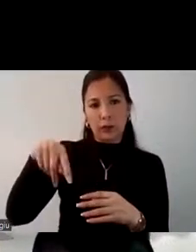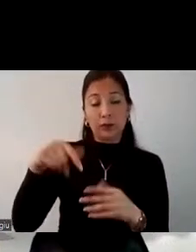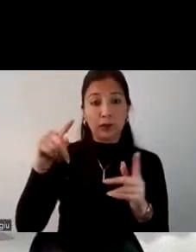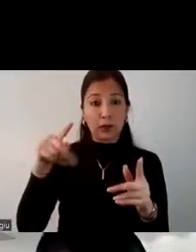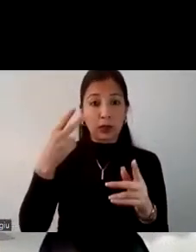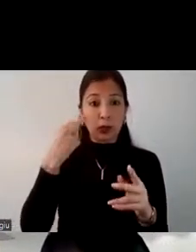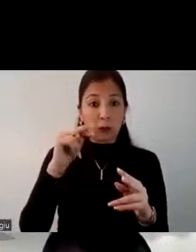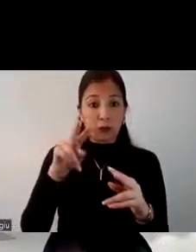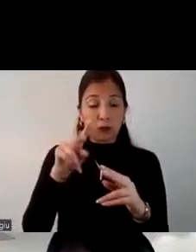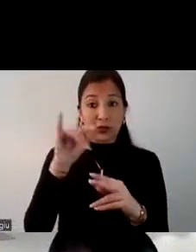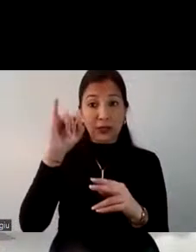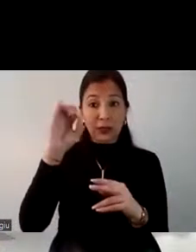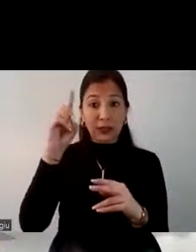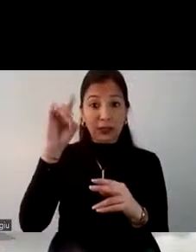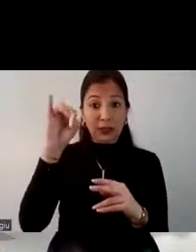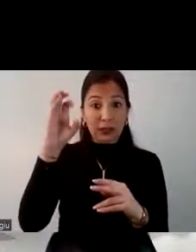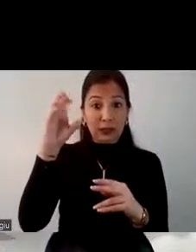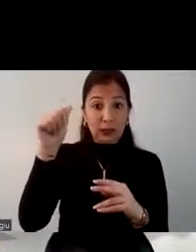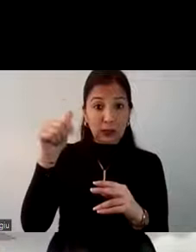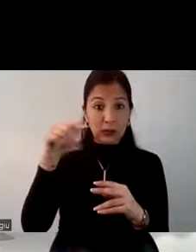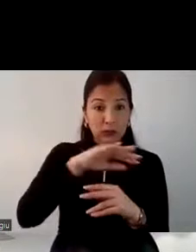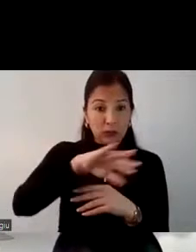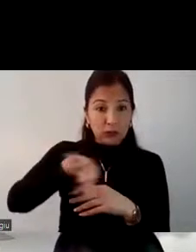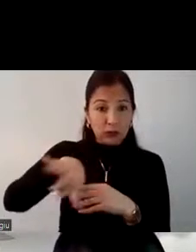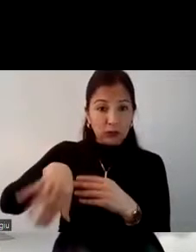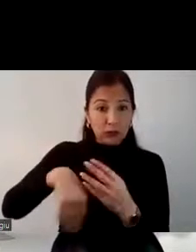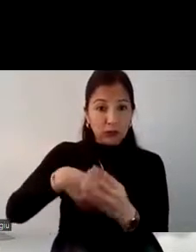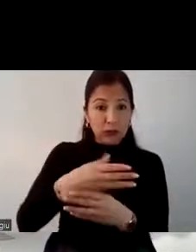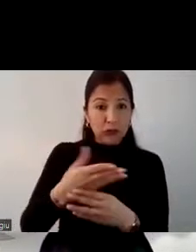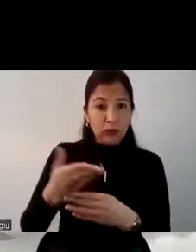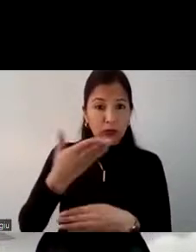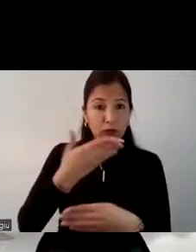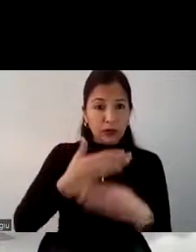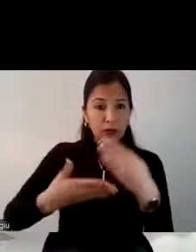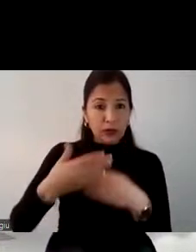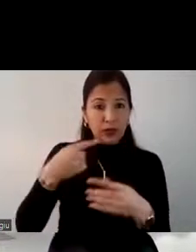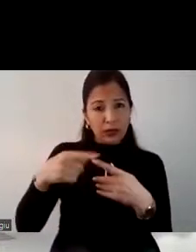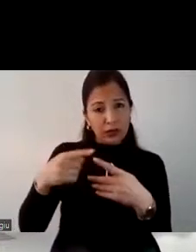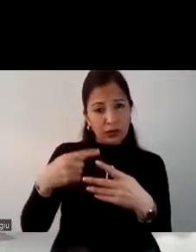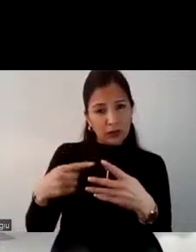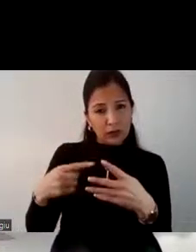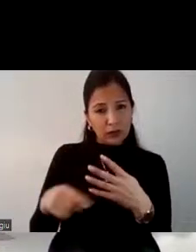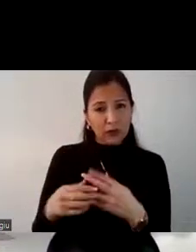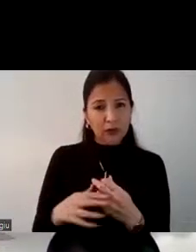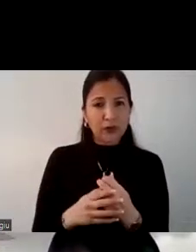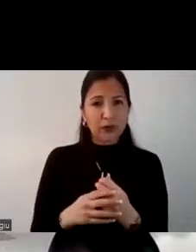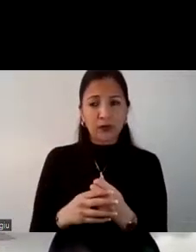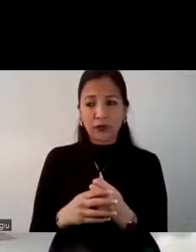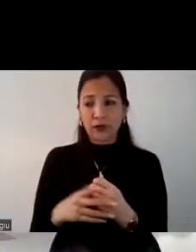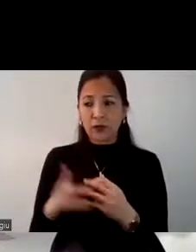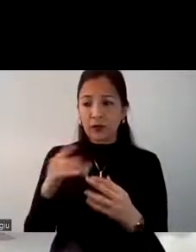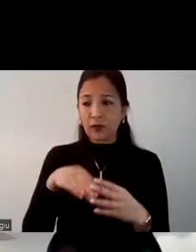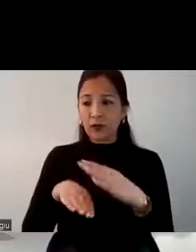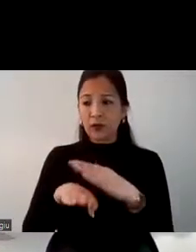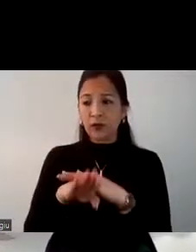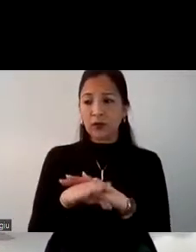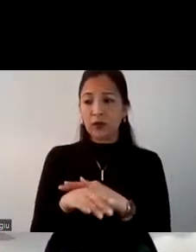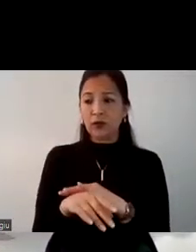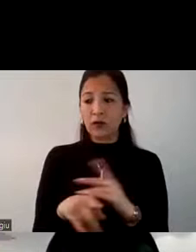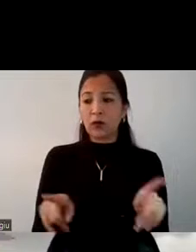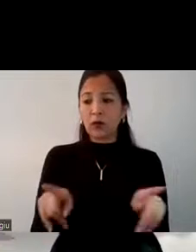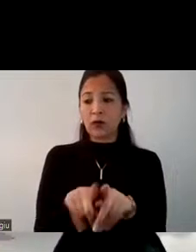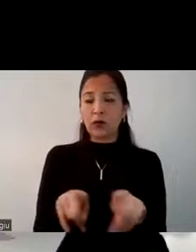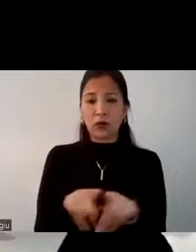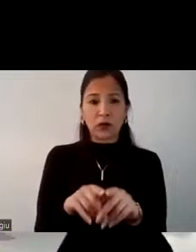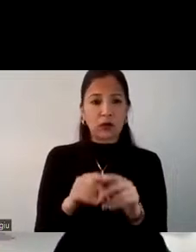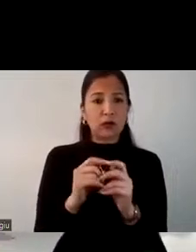el índice que vamos a ver durante todo el transcurso de la presentación para ver los temas que vamos a ir tocando para poder cumplir con los objetivos